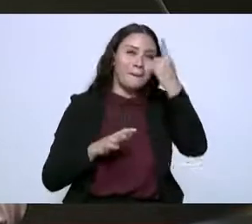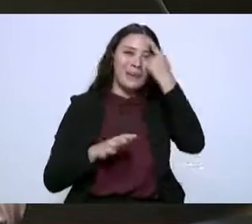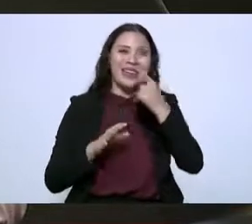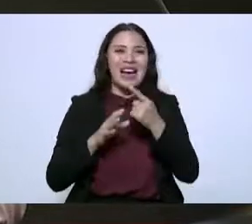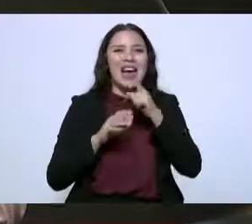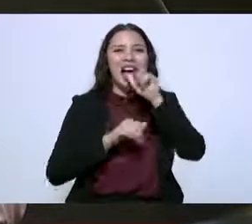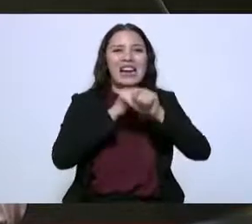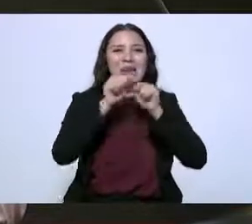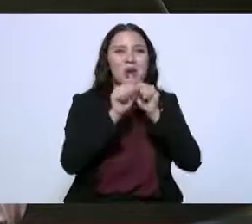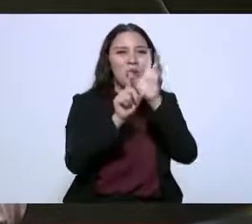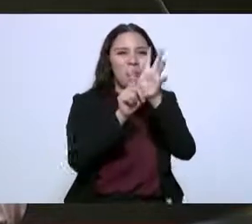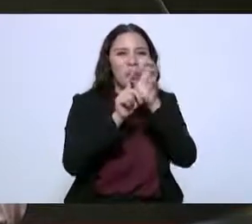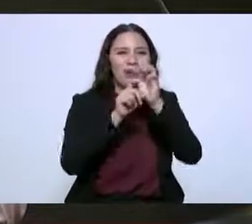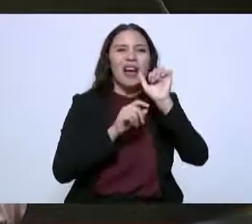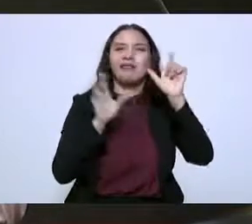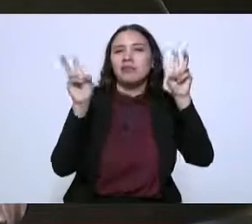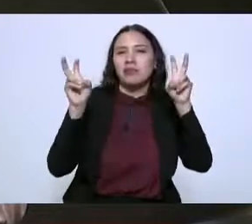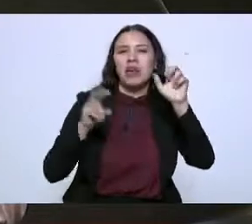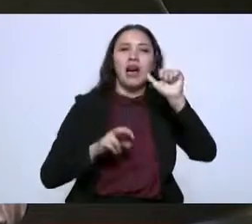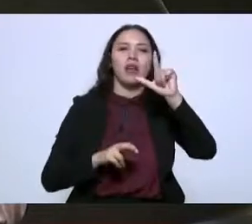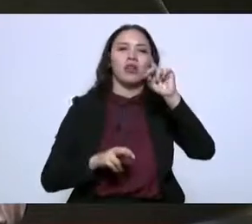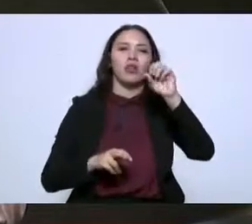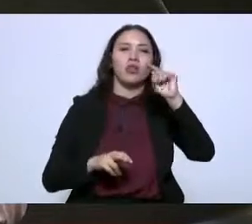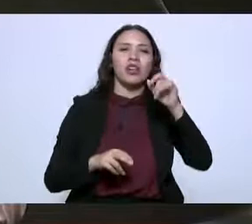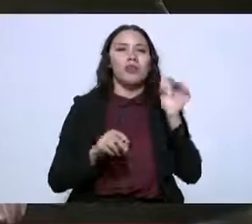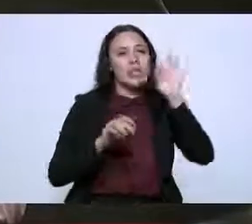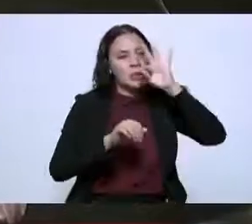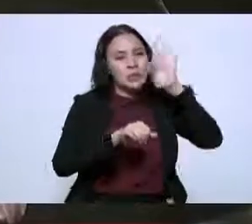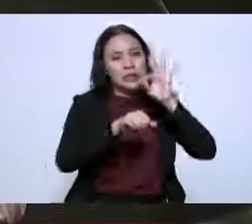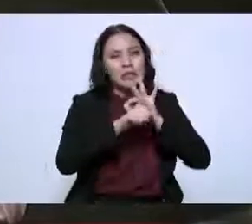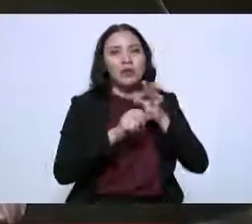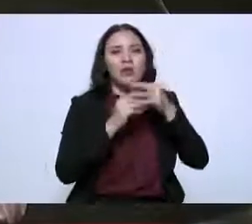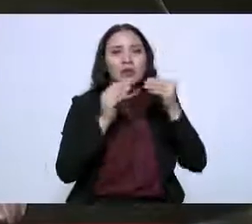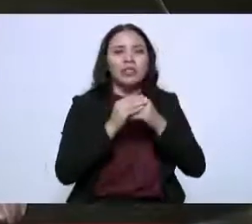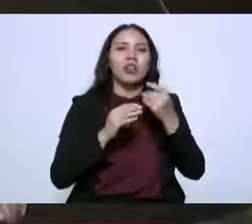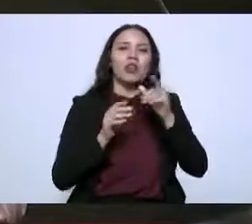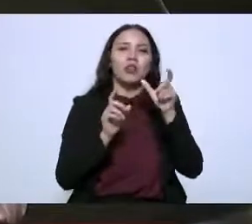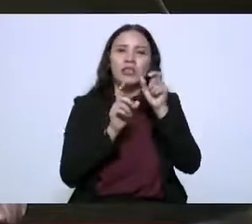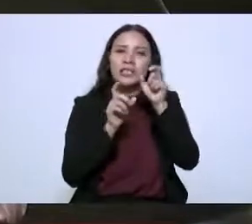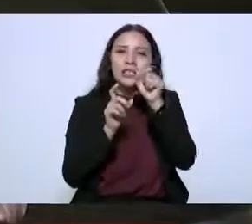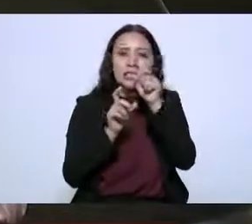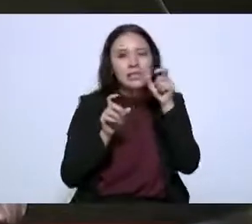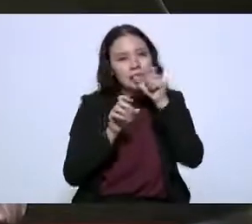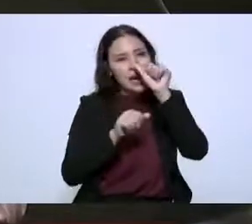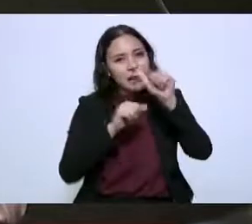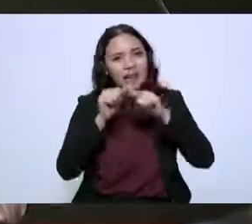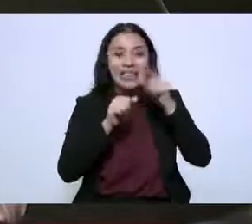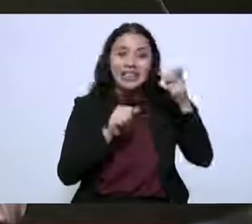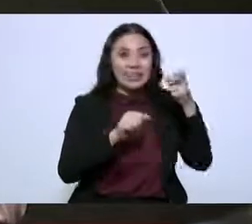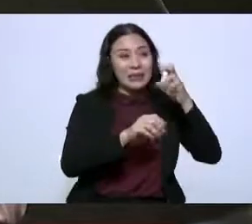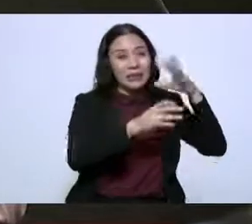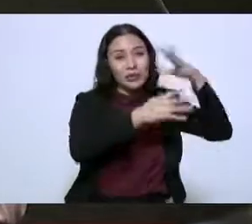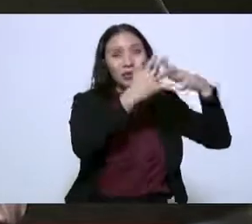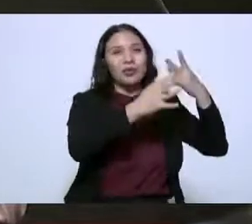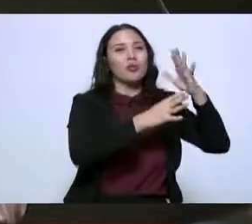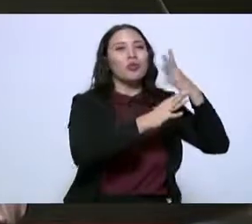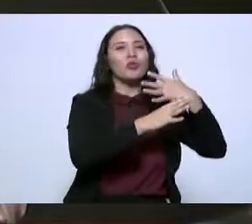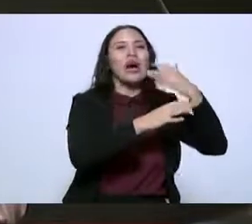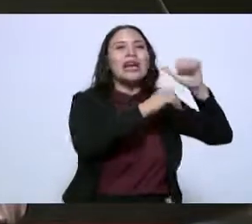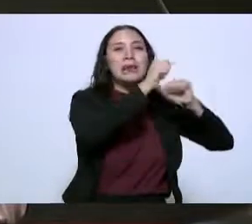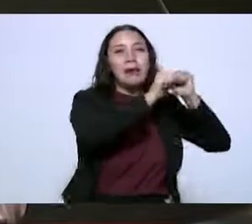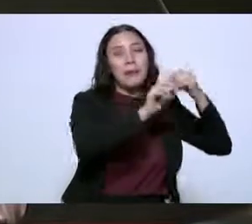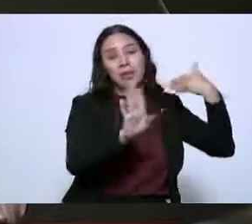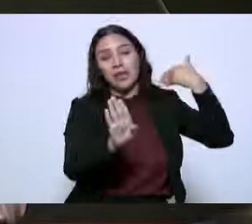plaga del algodonero, las moscas de la fruta, la plaga de la langosta y el cancro de los cítricos, cultivo